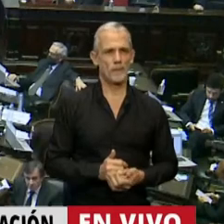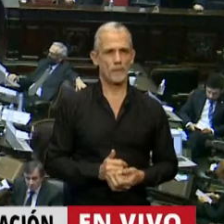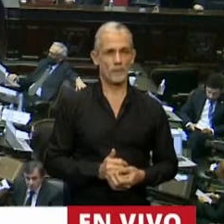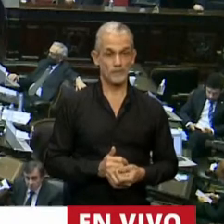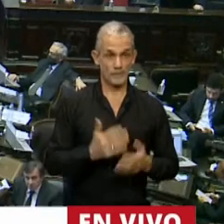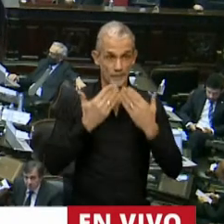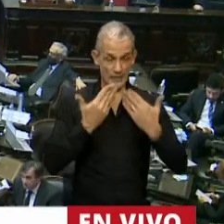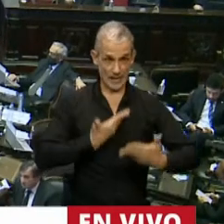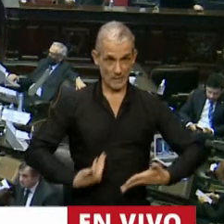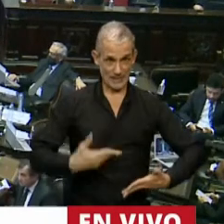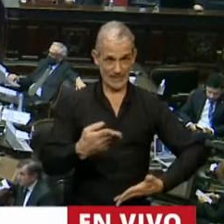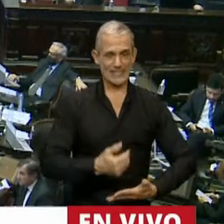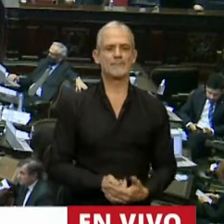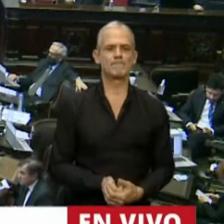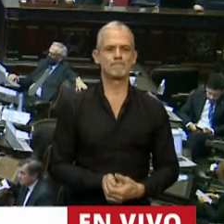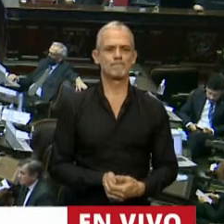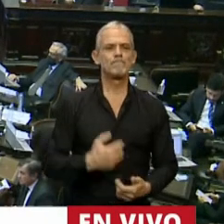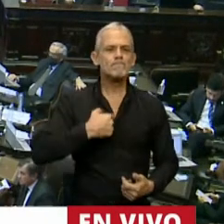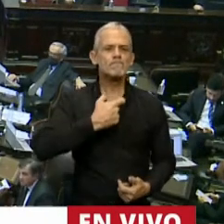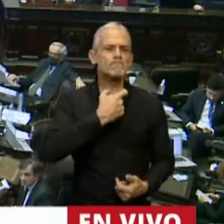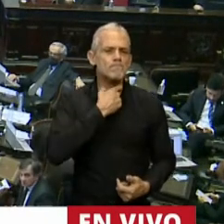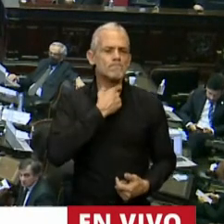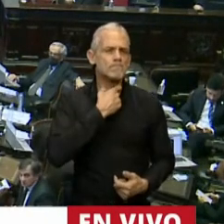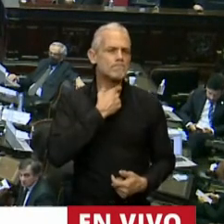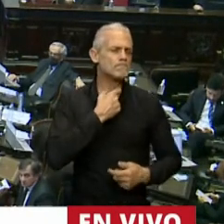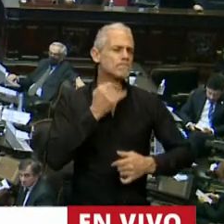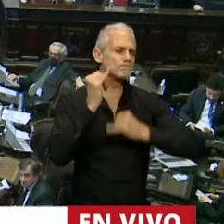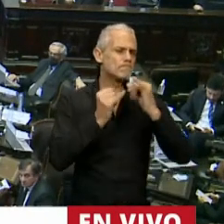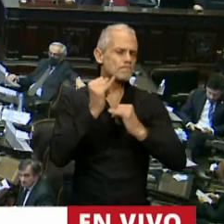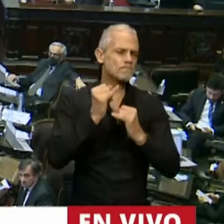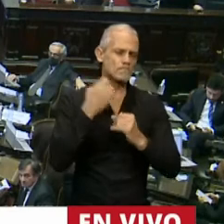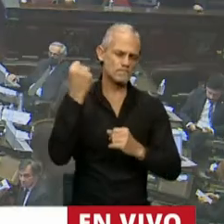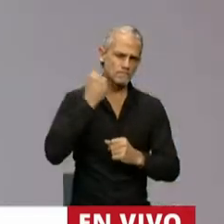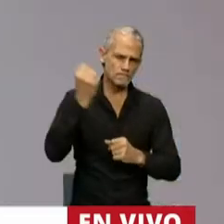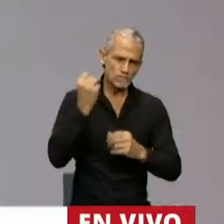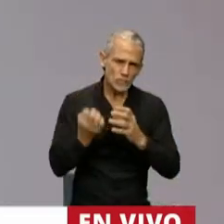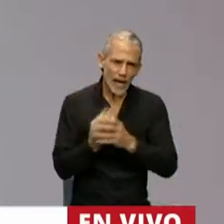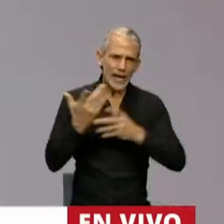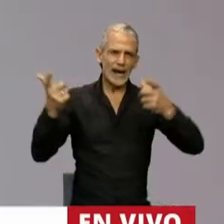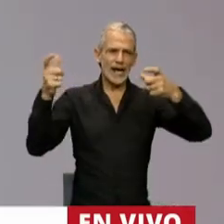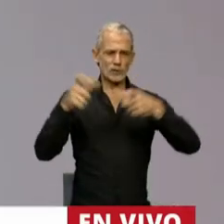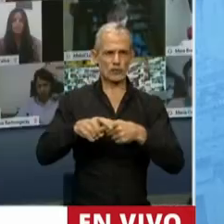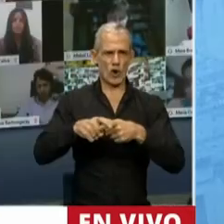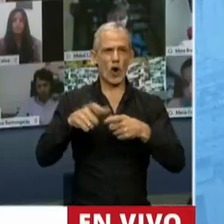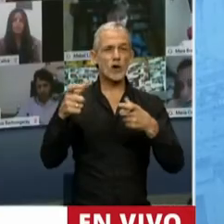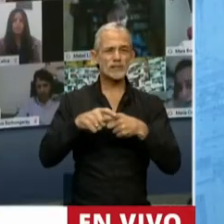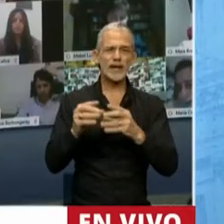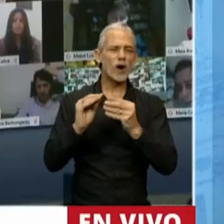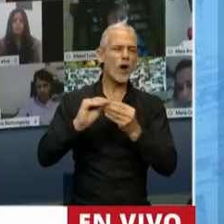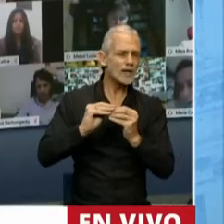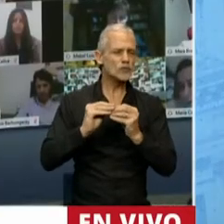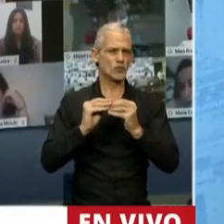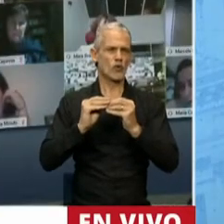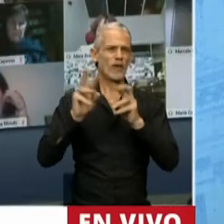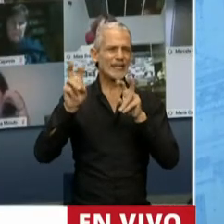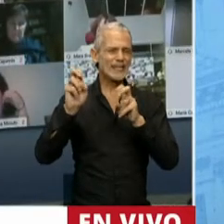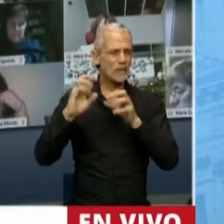Gracias señor presidente, quiero destacar muy especialmente la creación de este Consejo de Asuntos Relativos